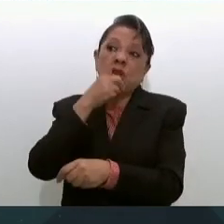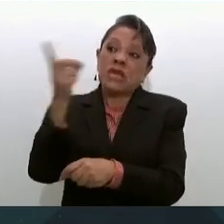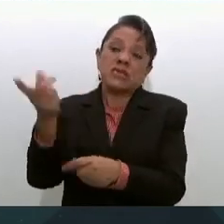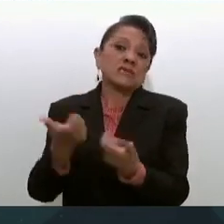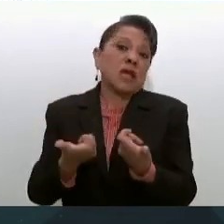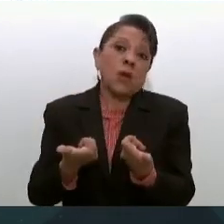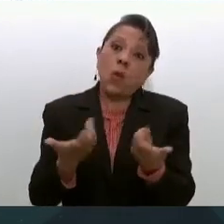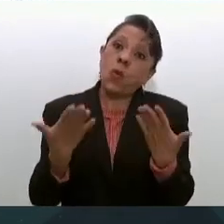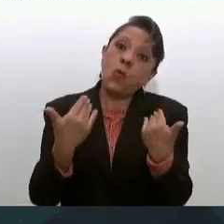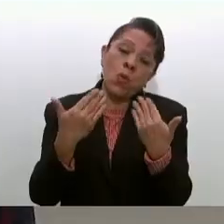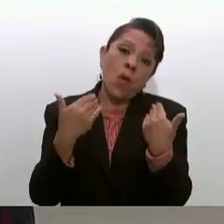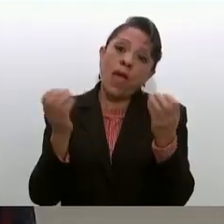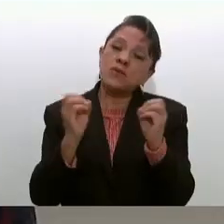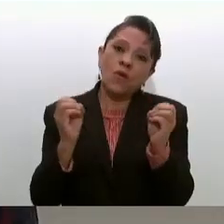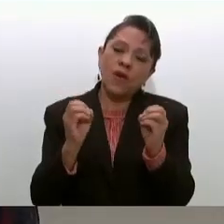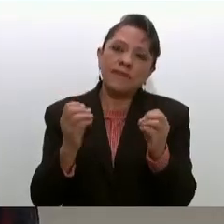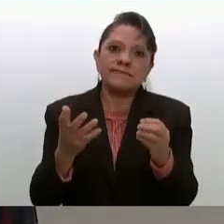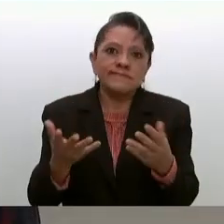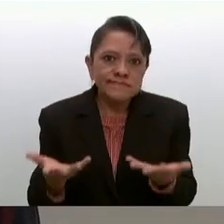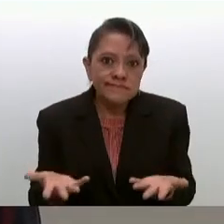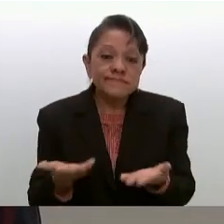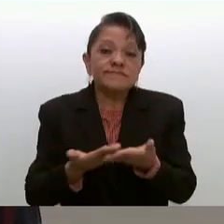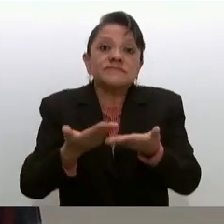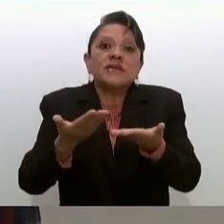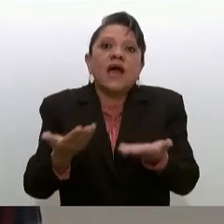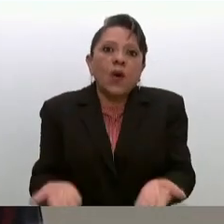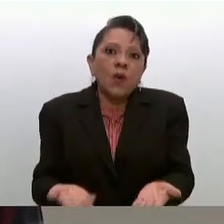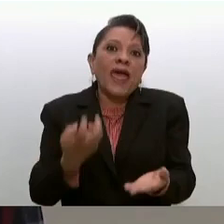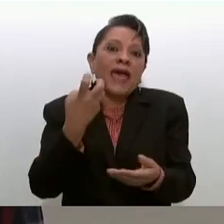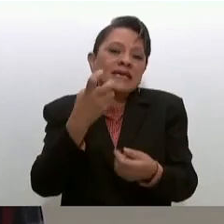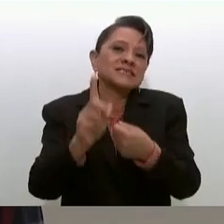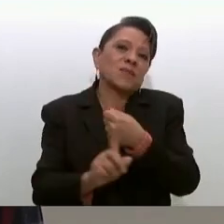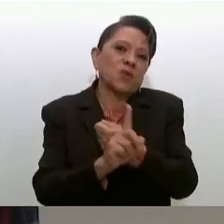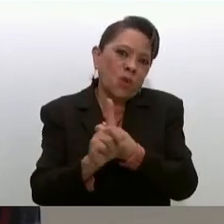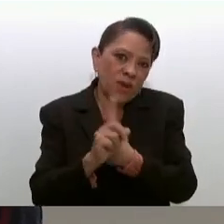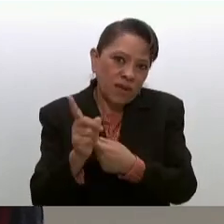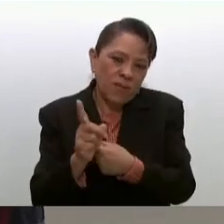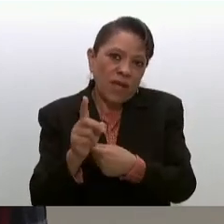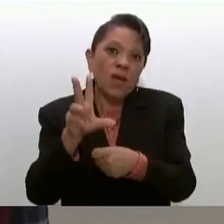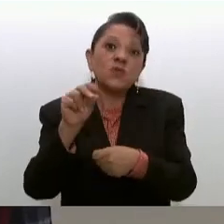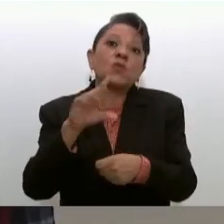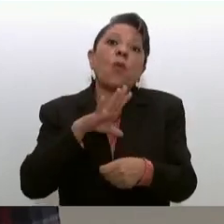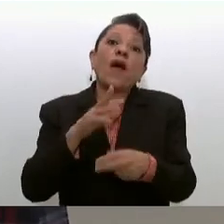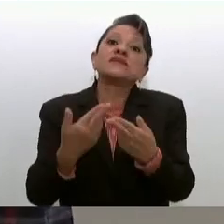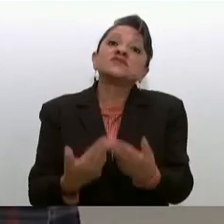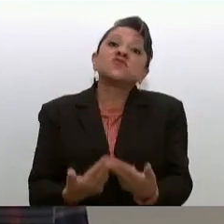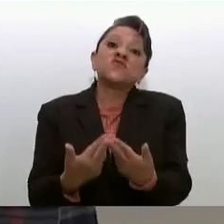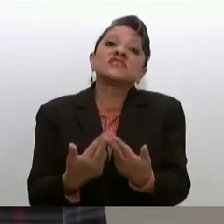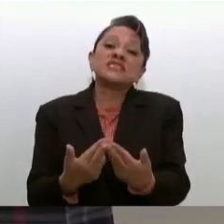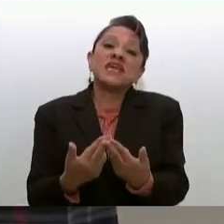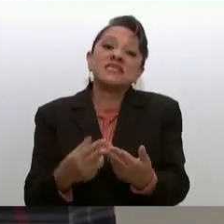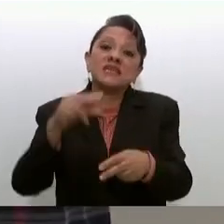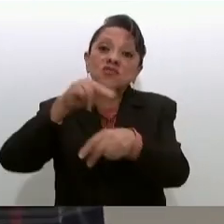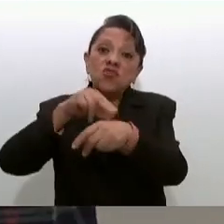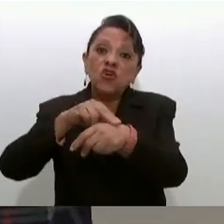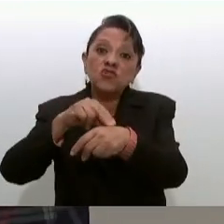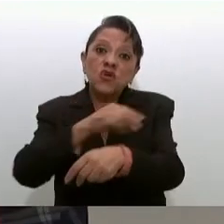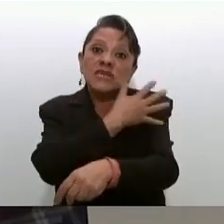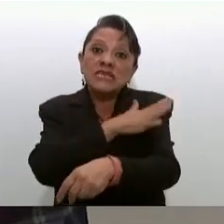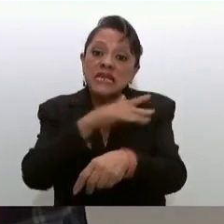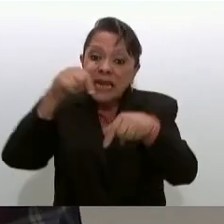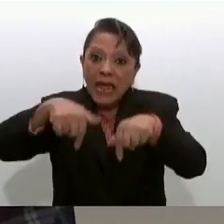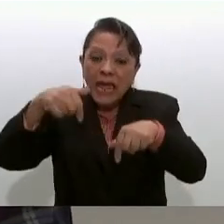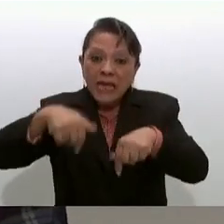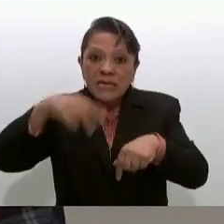problemas porque no tenemos médicos generales pero lo que más nos hace